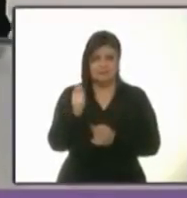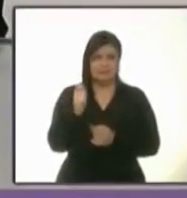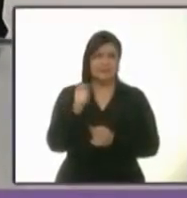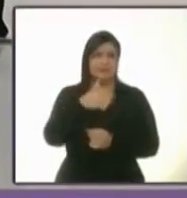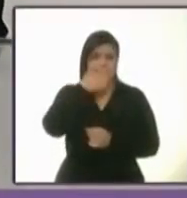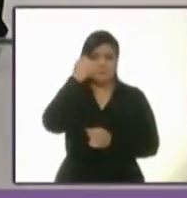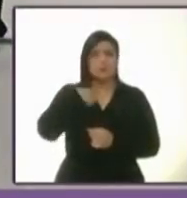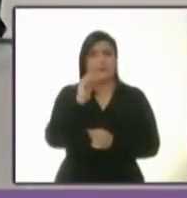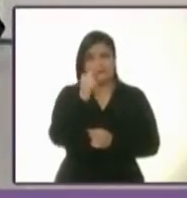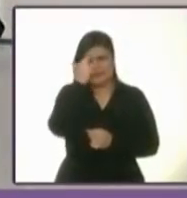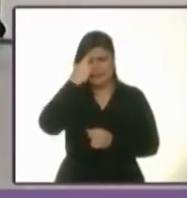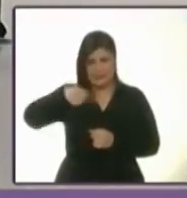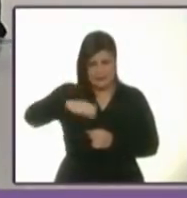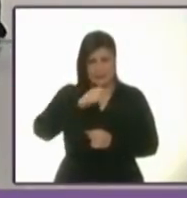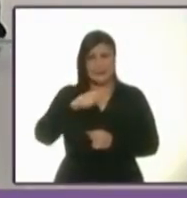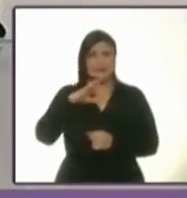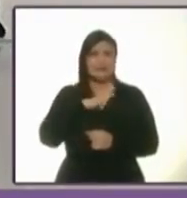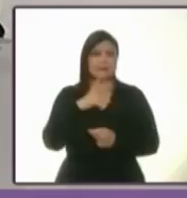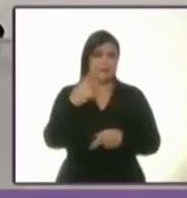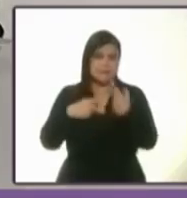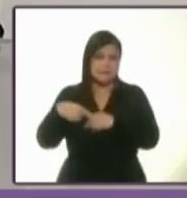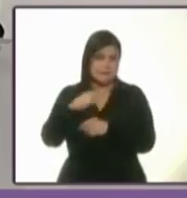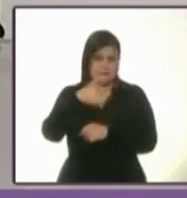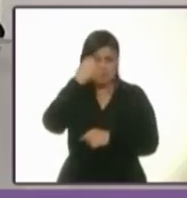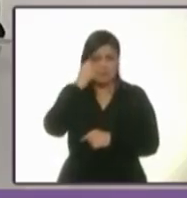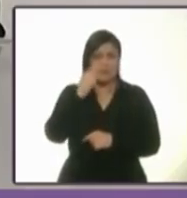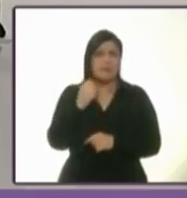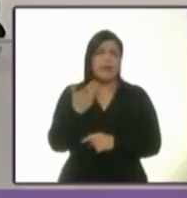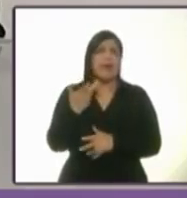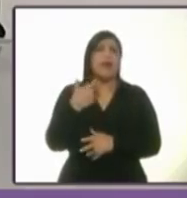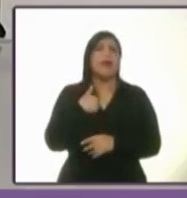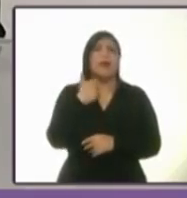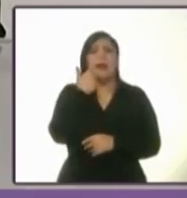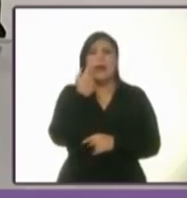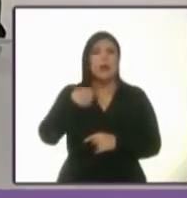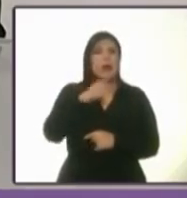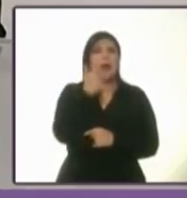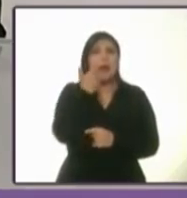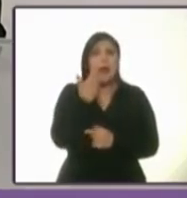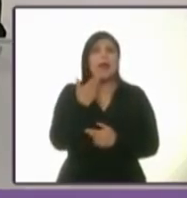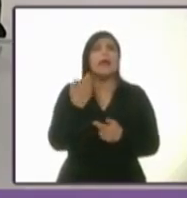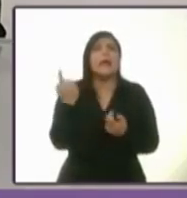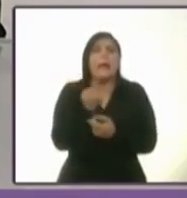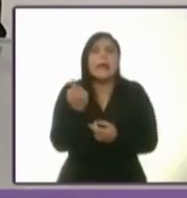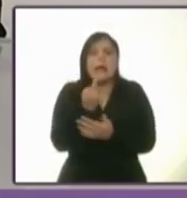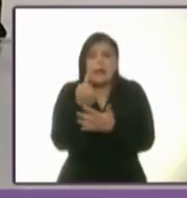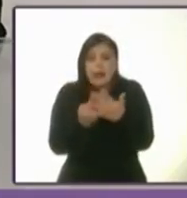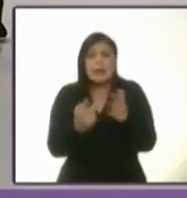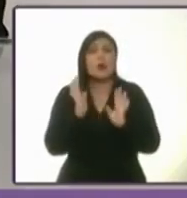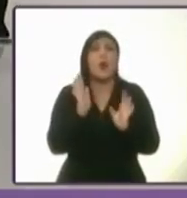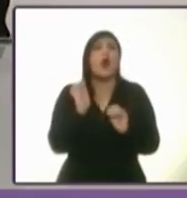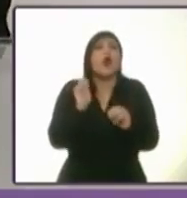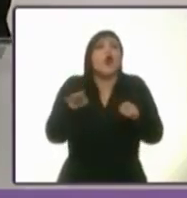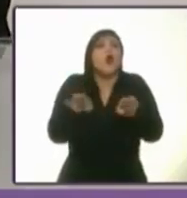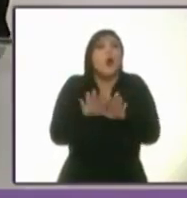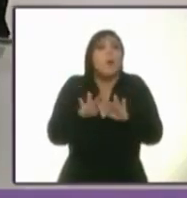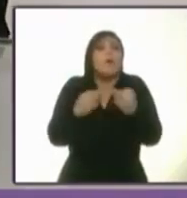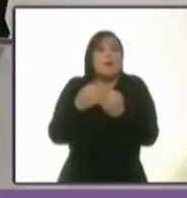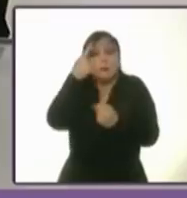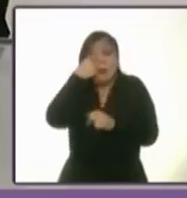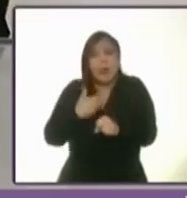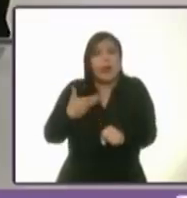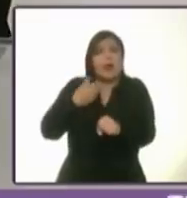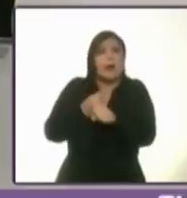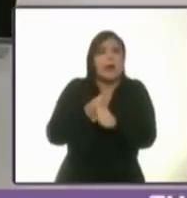recuerdo a los candidatos aquí presentes que más del que queremos escuchar a los ciudadanos el cómo van a realizar cada una de las propuestas